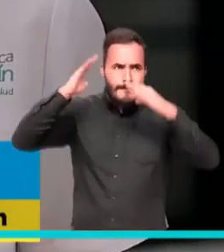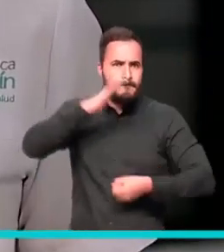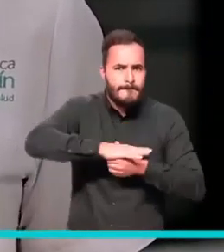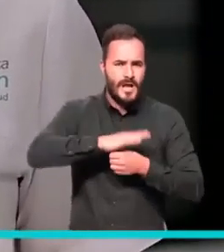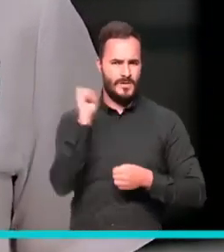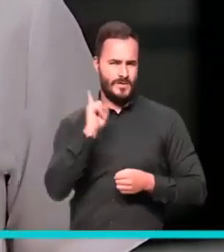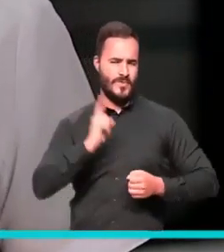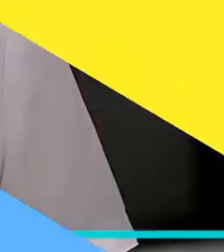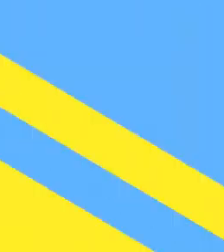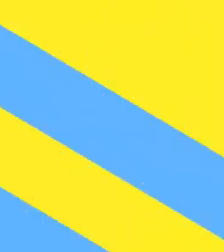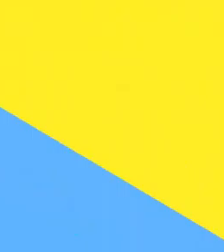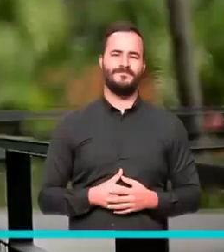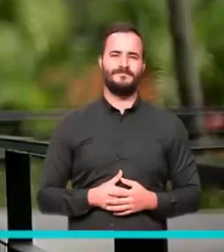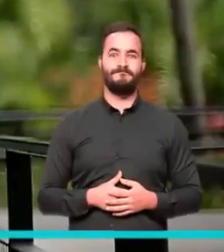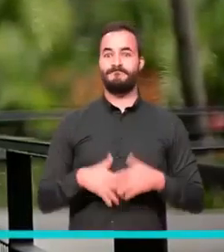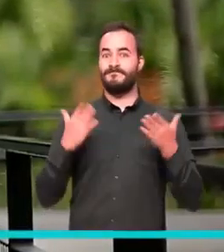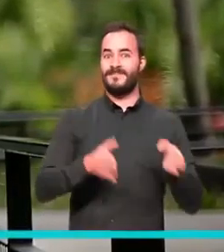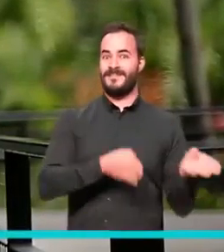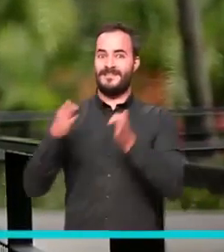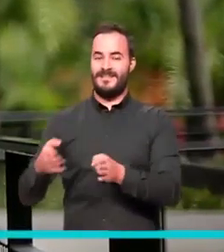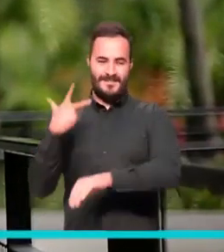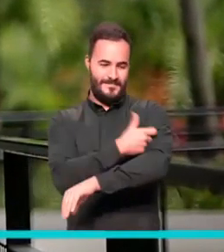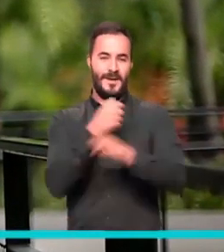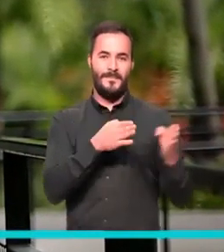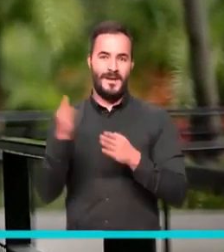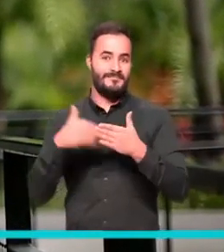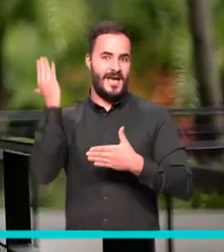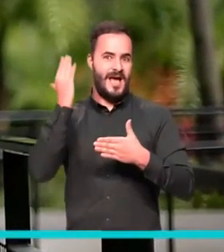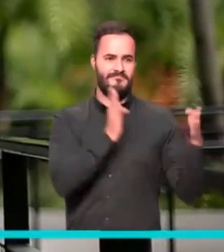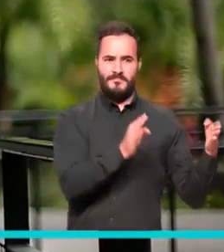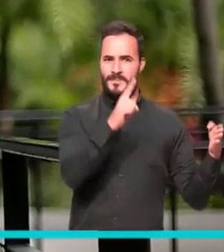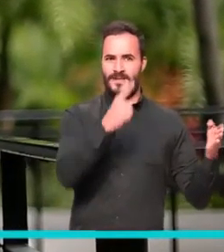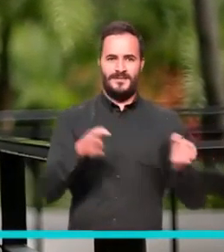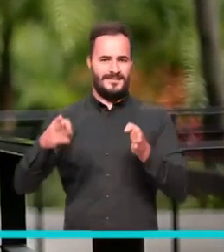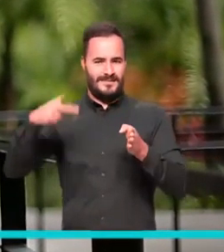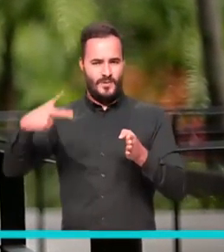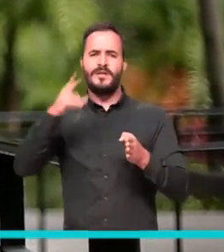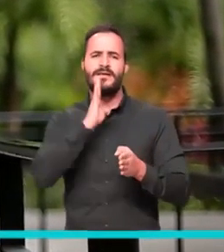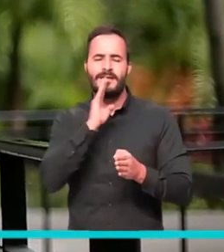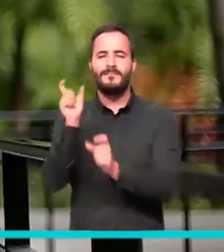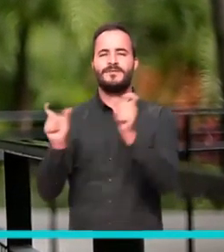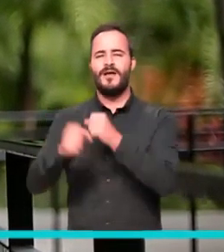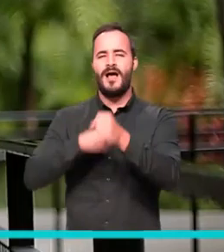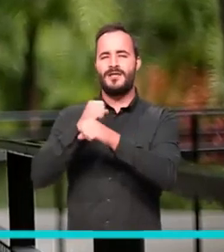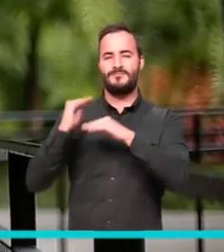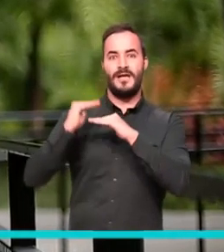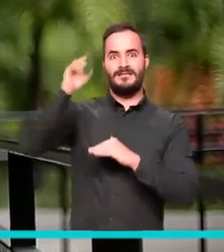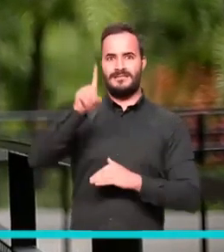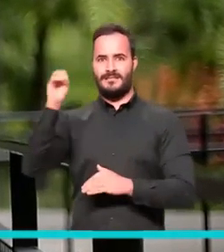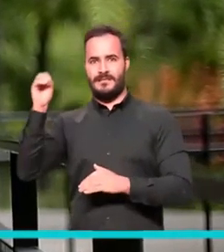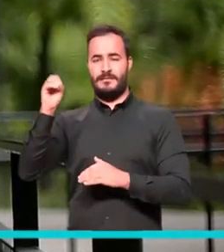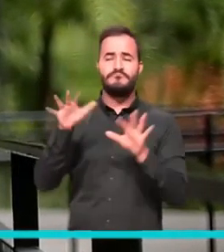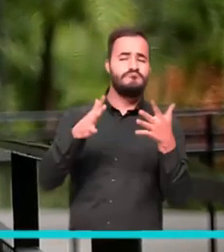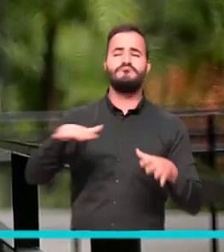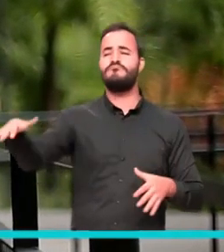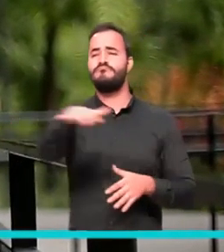cerrados para disminuir ese riesgo. Inicia la segunda etapa de vacunación contra la COVID-19. El turno es para los mayores de